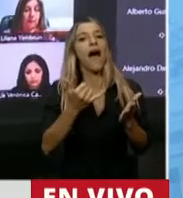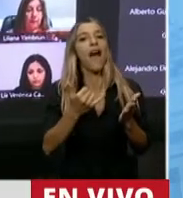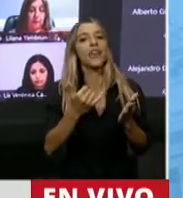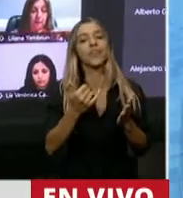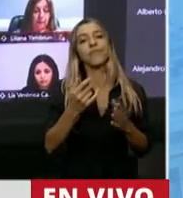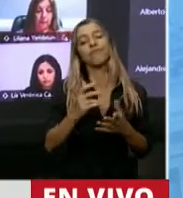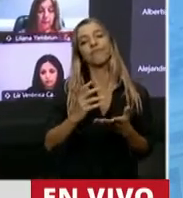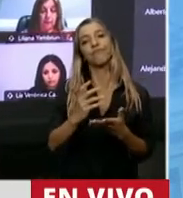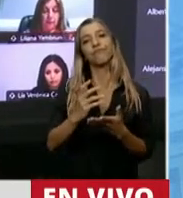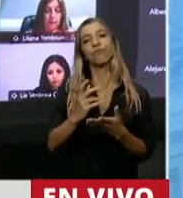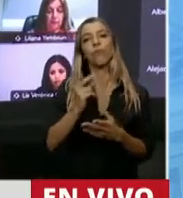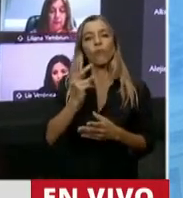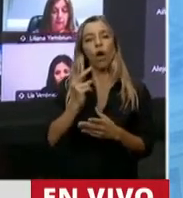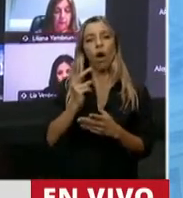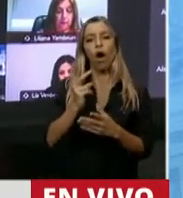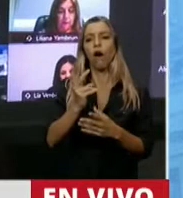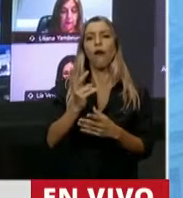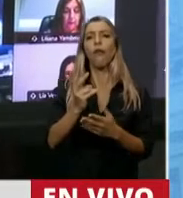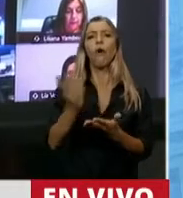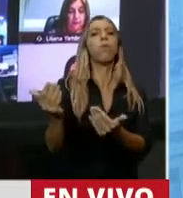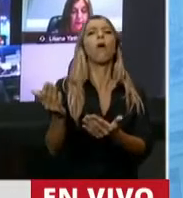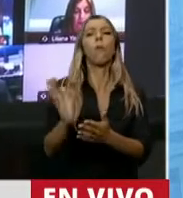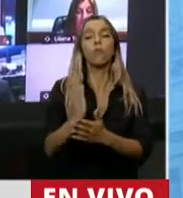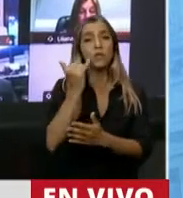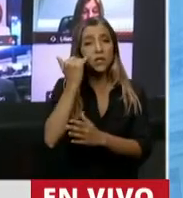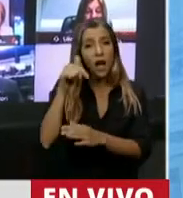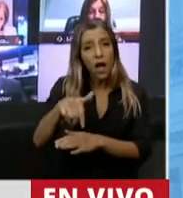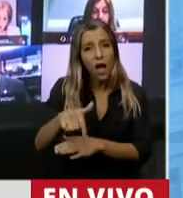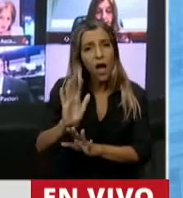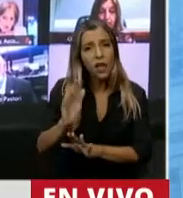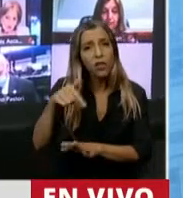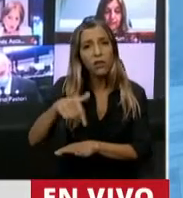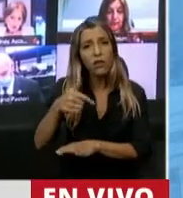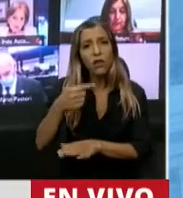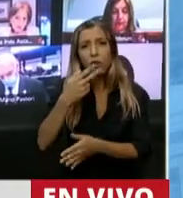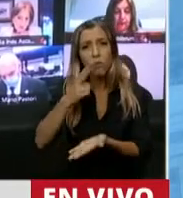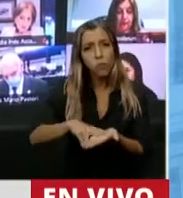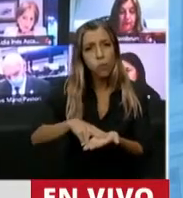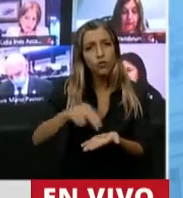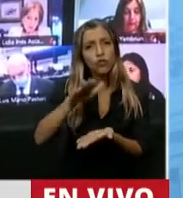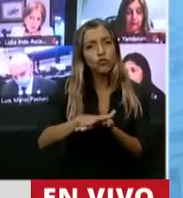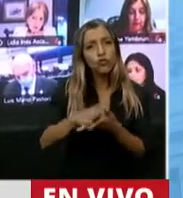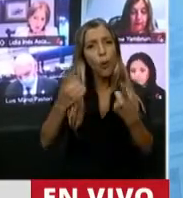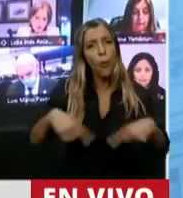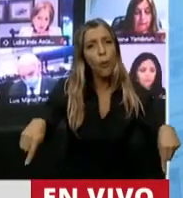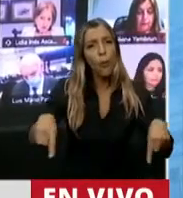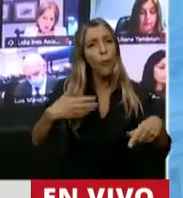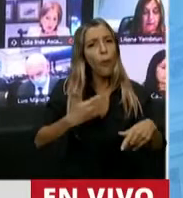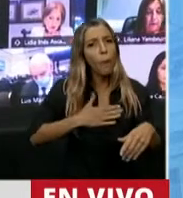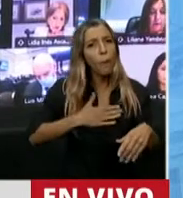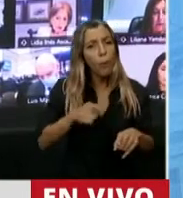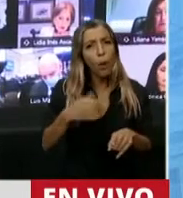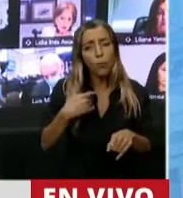respecto al impuesto que hoy ya rige de bienes personales. Básicamente estamos hablando del mismo